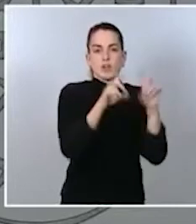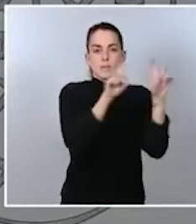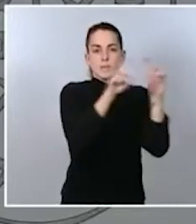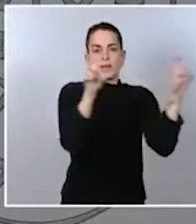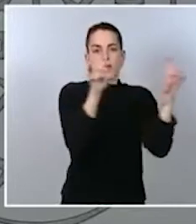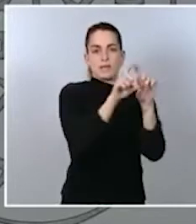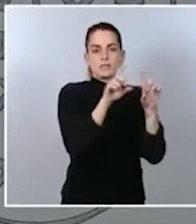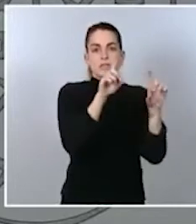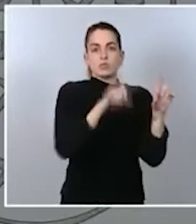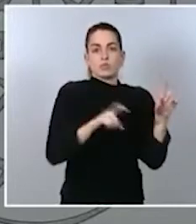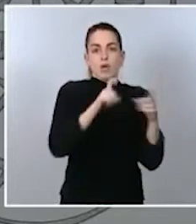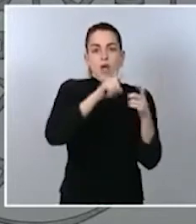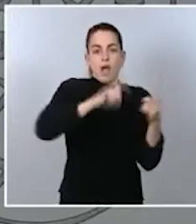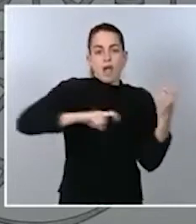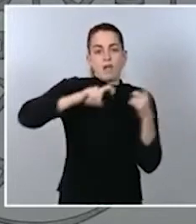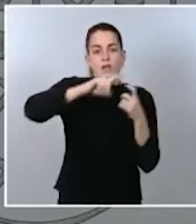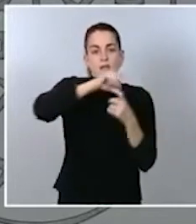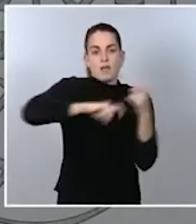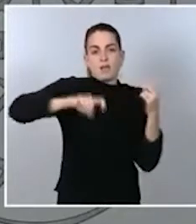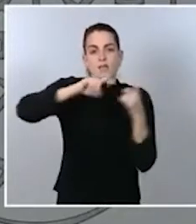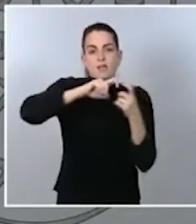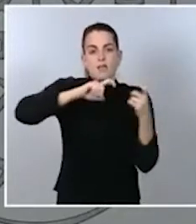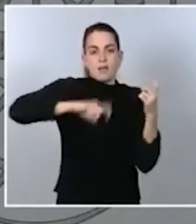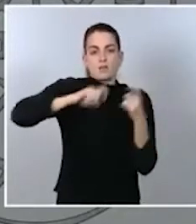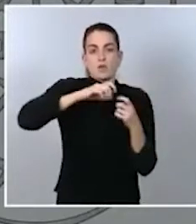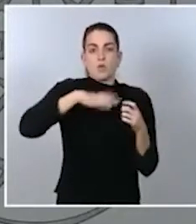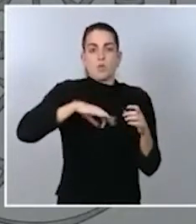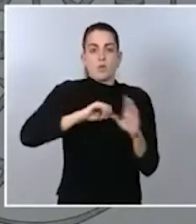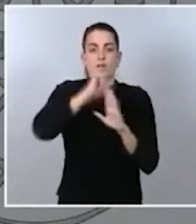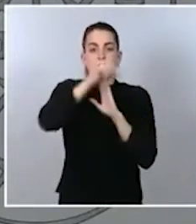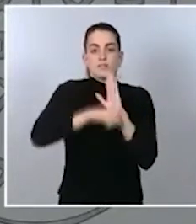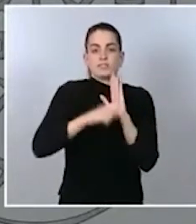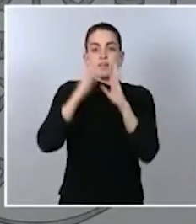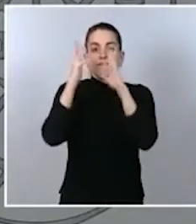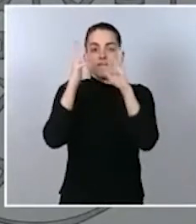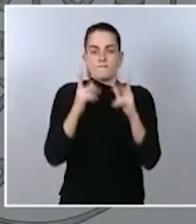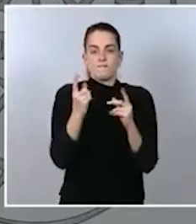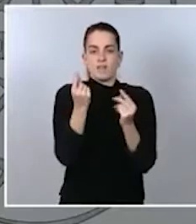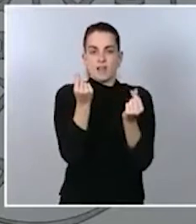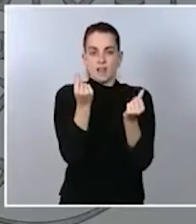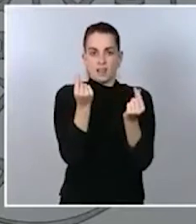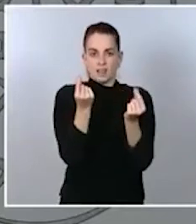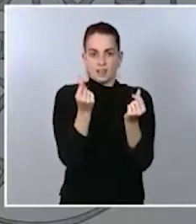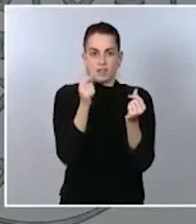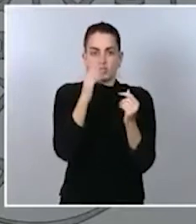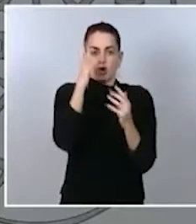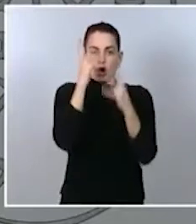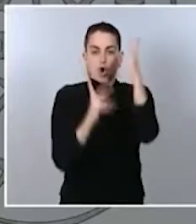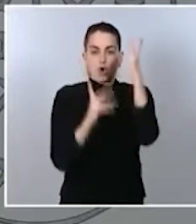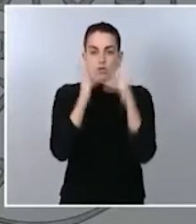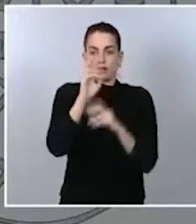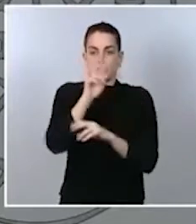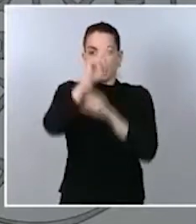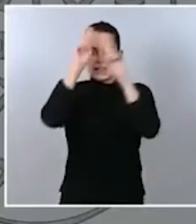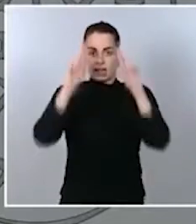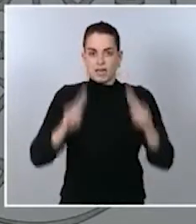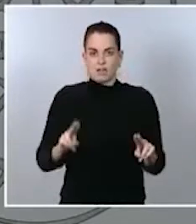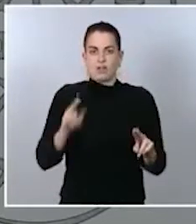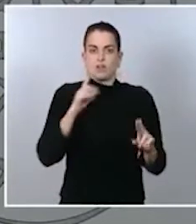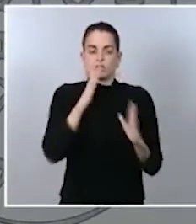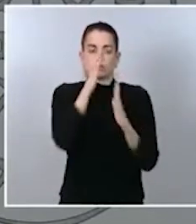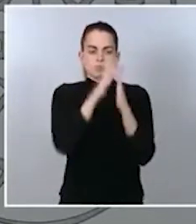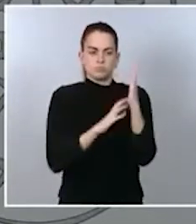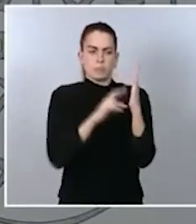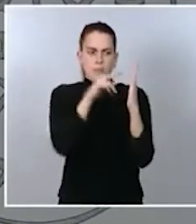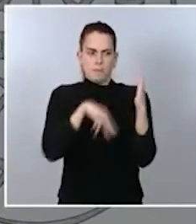anuales un marco de información financiera que siguen estos criterios contables internacionales. En definitiva, como les